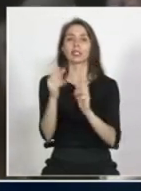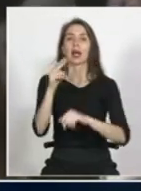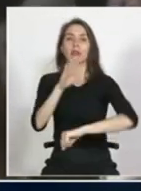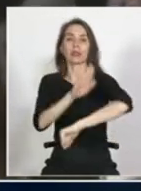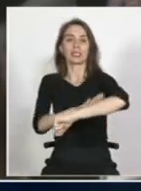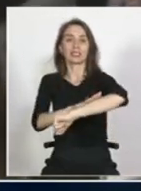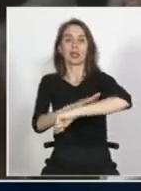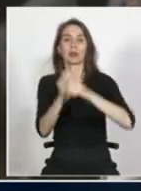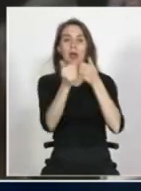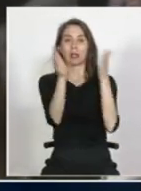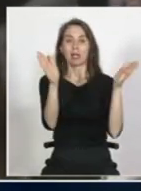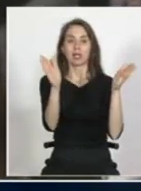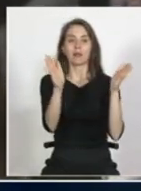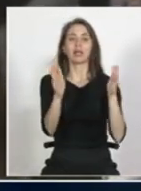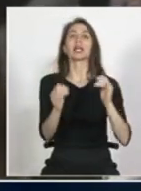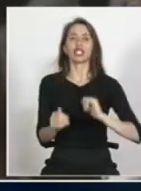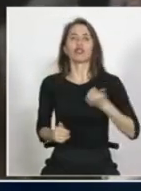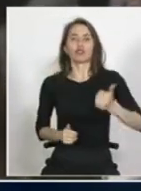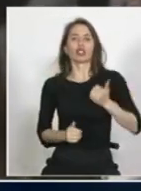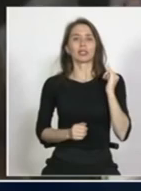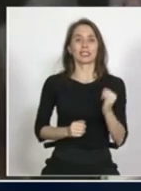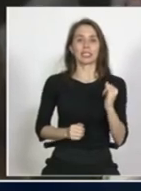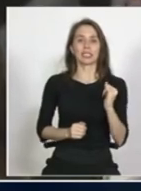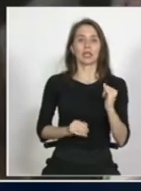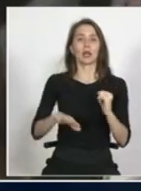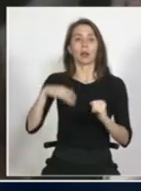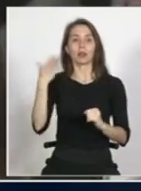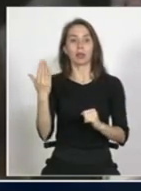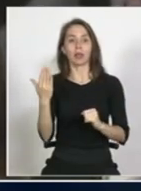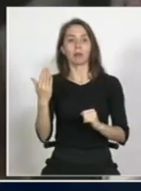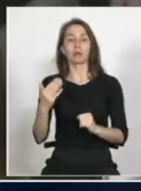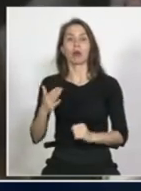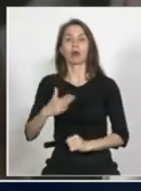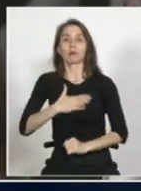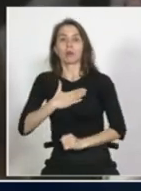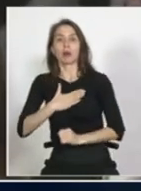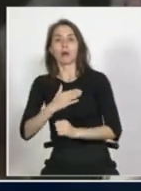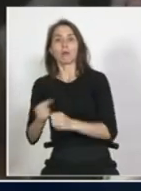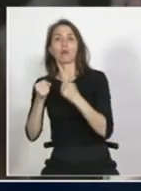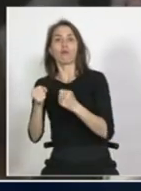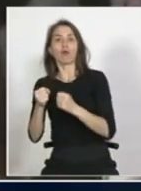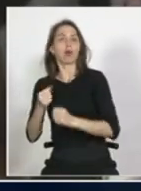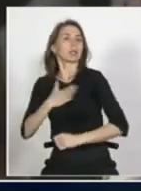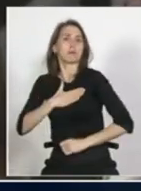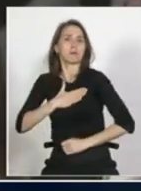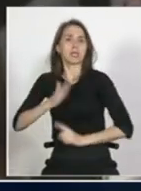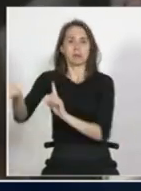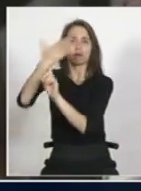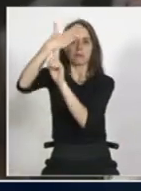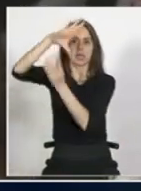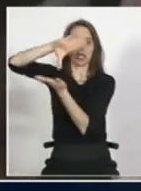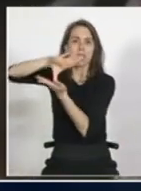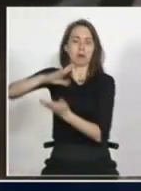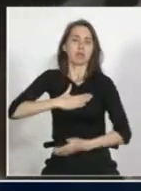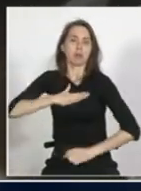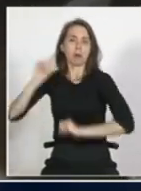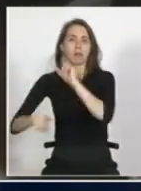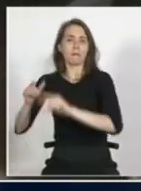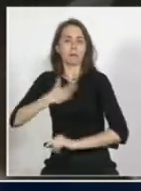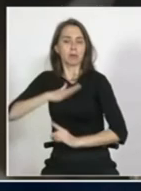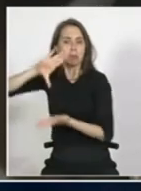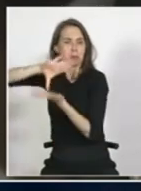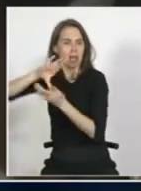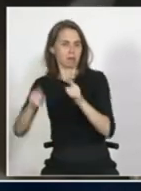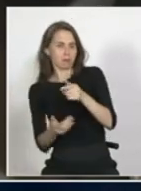liberal de puro voluntarismo porque el látigo del nacionalismo viene después viene a la vuelta viene consigo viene como